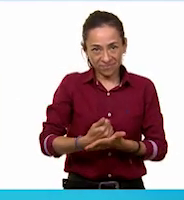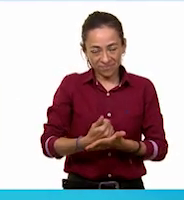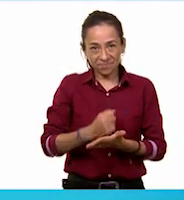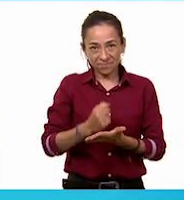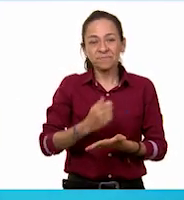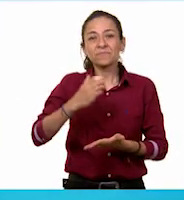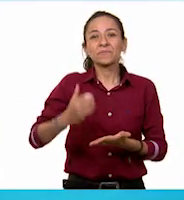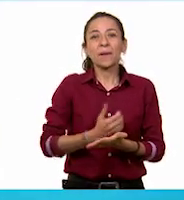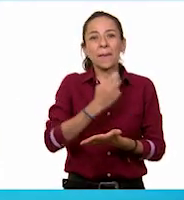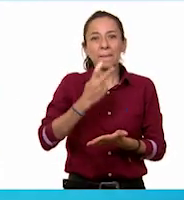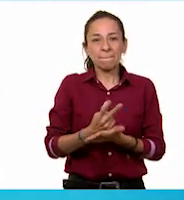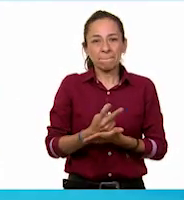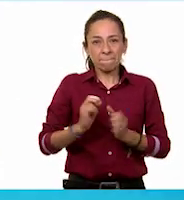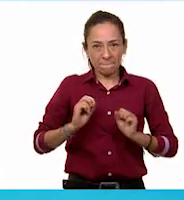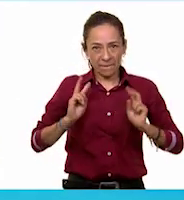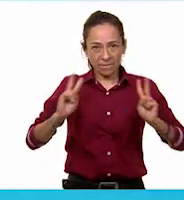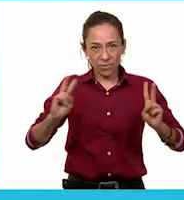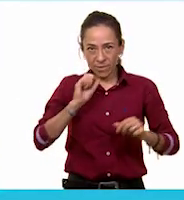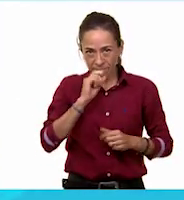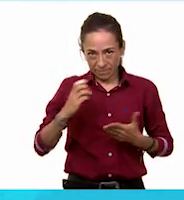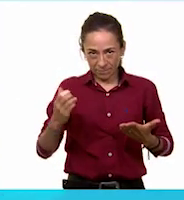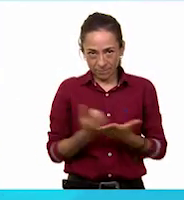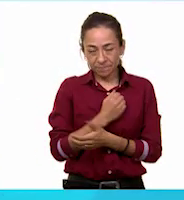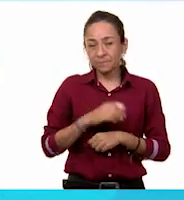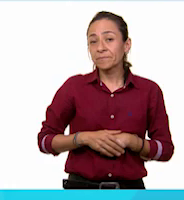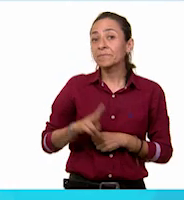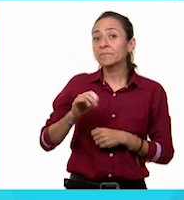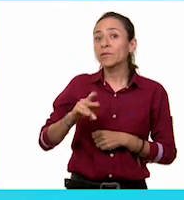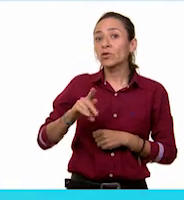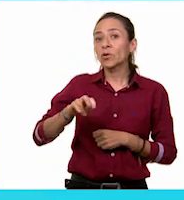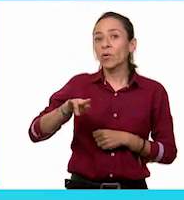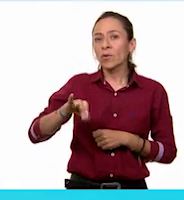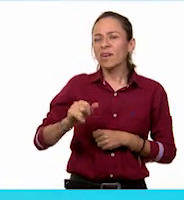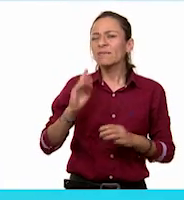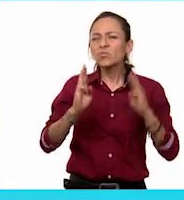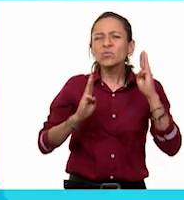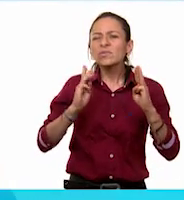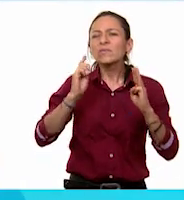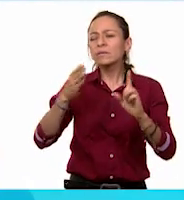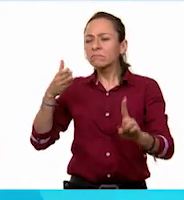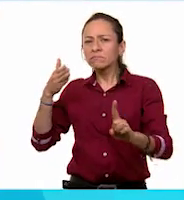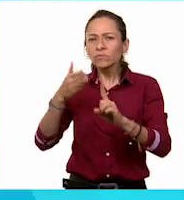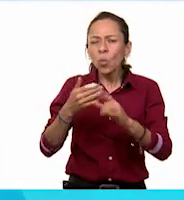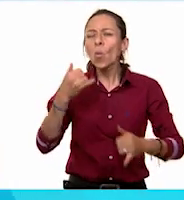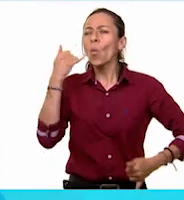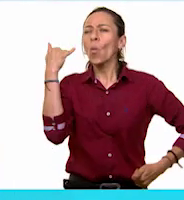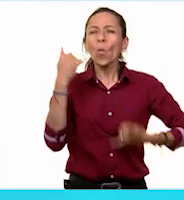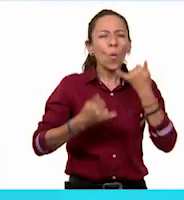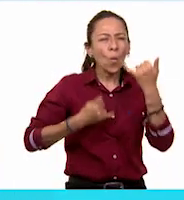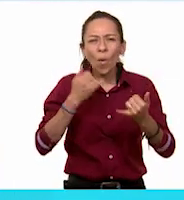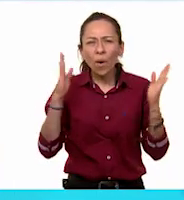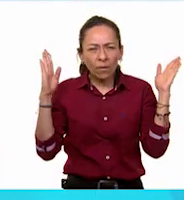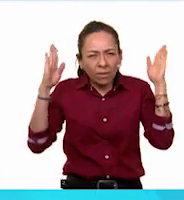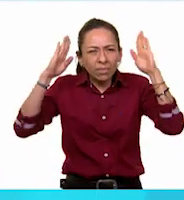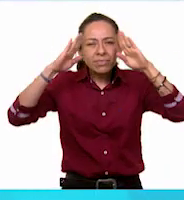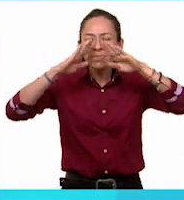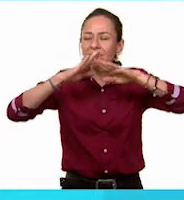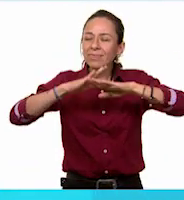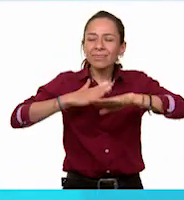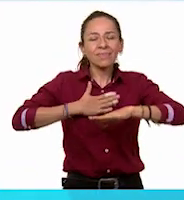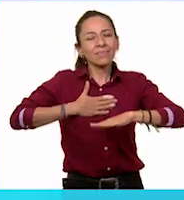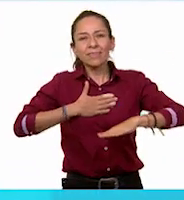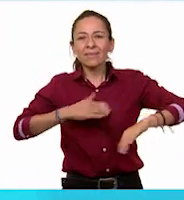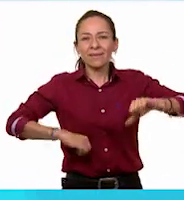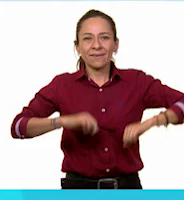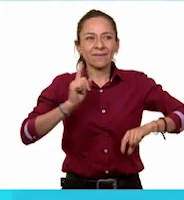mostrar mi museo que tiene que ver con los juegos y actividades recreativas. Este es un